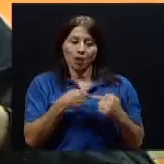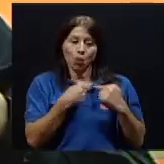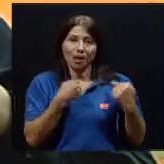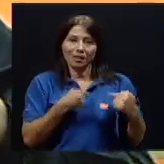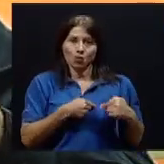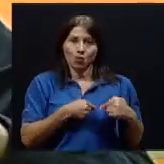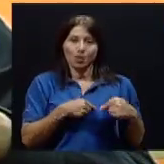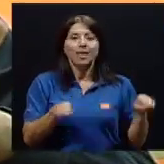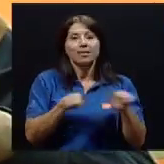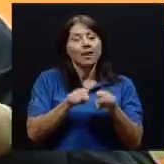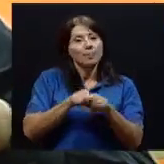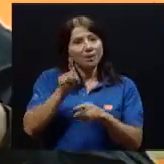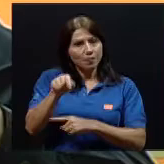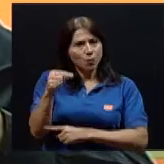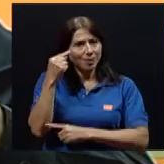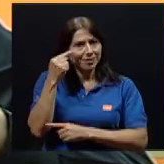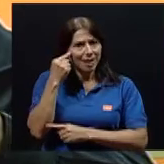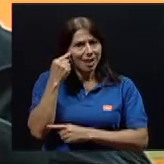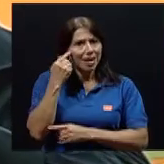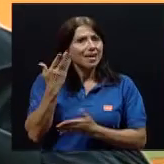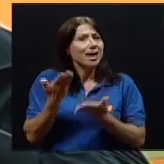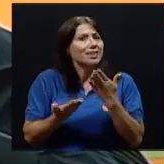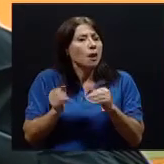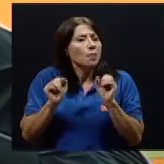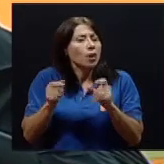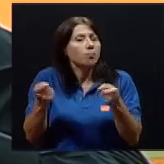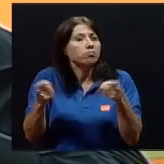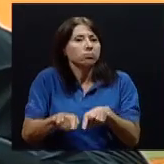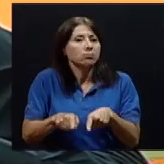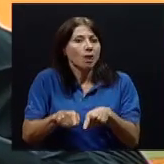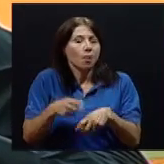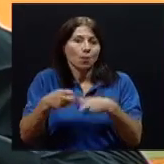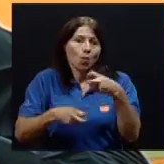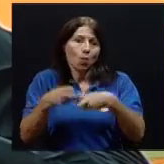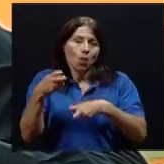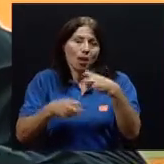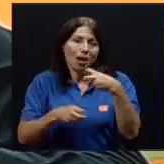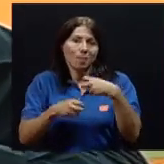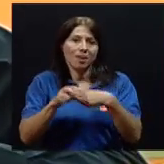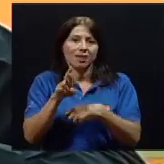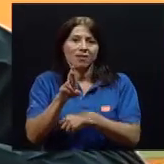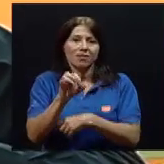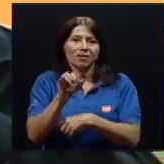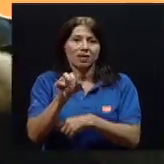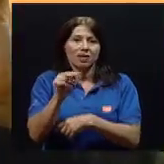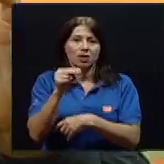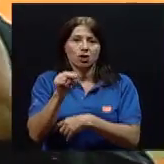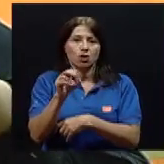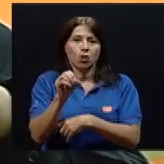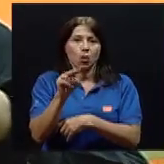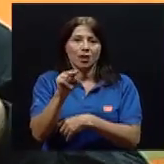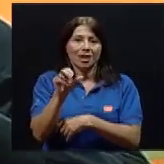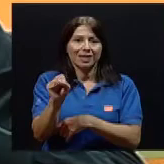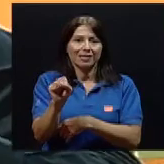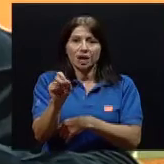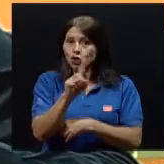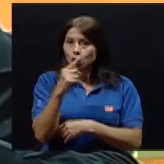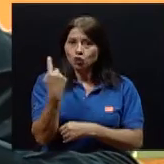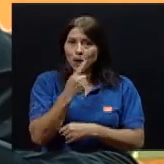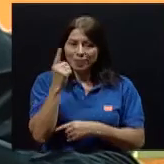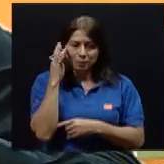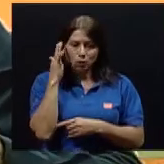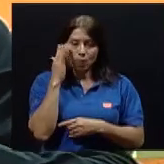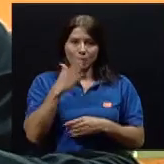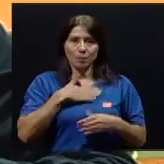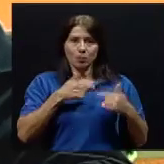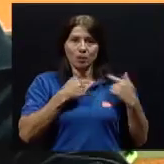sino también tengo que pensar entonces en que tengo susceptibilidad a tener daño renal concomitante. Entonces, tengo que preocuparme ya no solo por mi corazón, sino también por